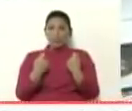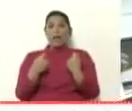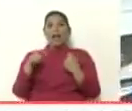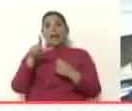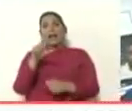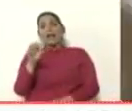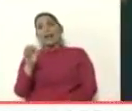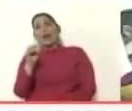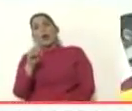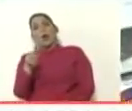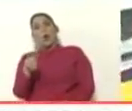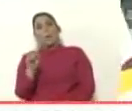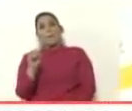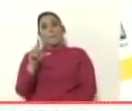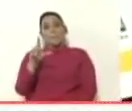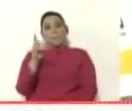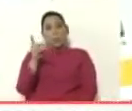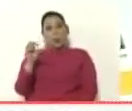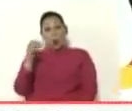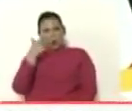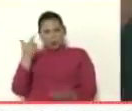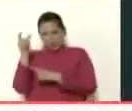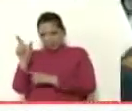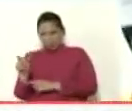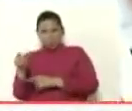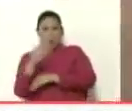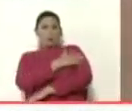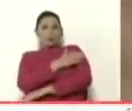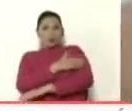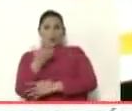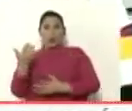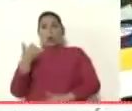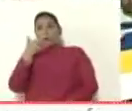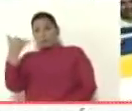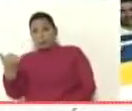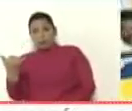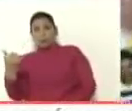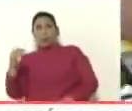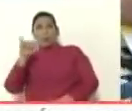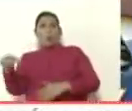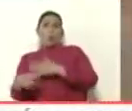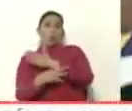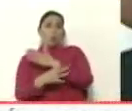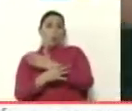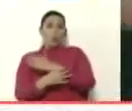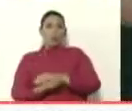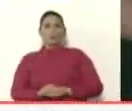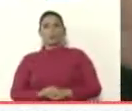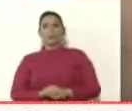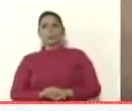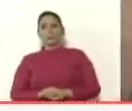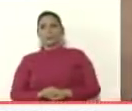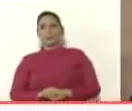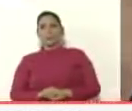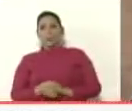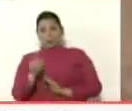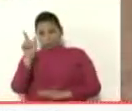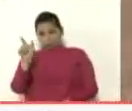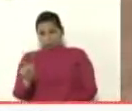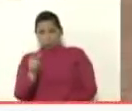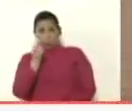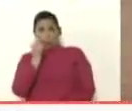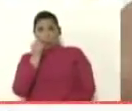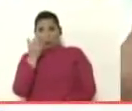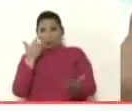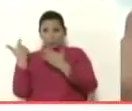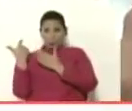teléfono de Marrero, del teléfono de Guaidó, del teléfono de Gustavo Guaidó, y del teléfono de este señor, del que vamos a